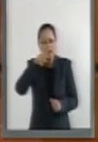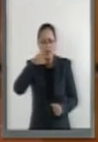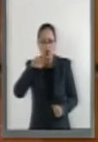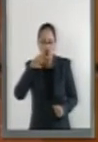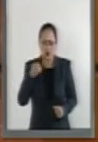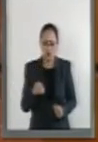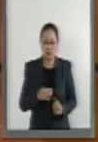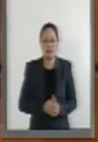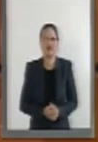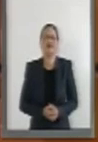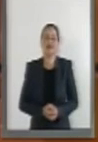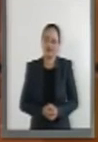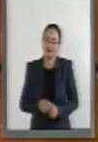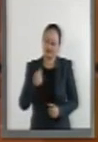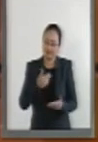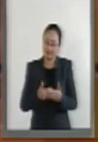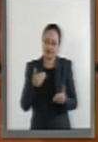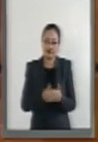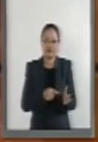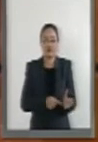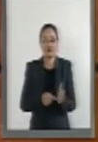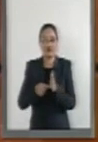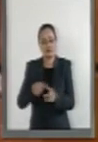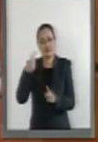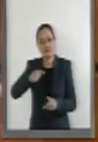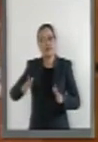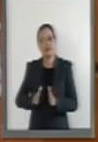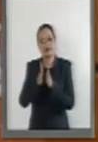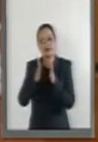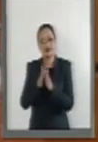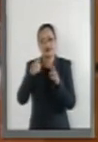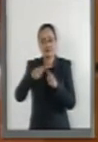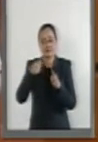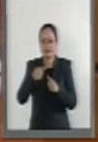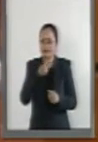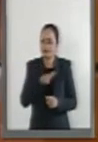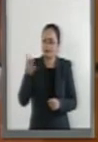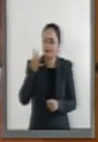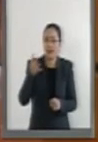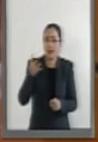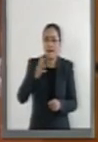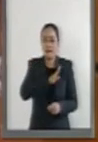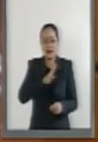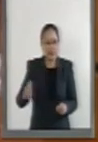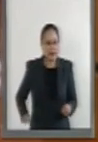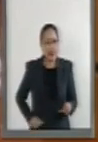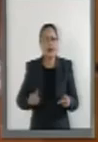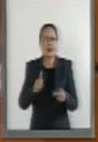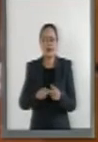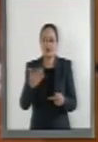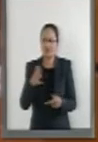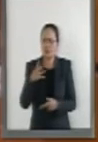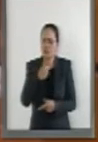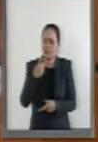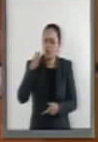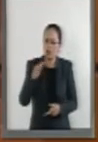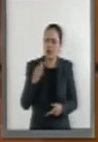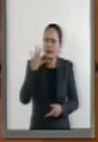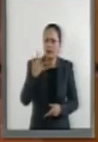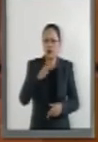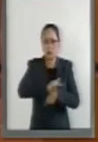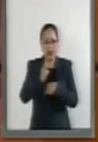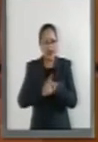Para su elaboración se contó con la participación de jefes de Estado y de gobierno de más de 195 países,